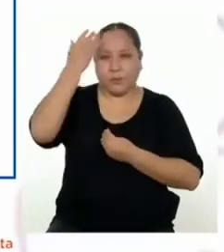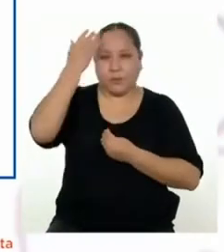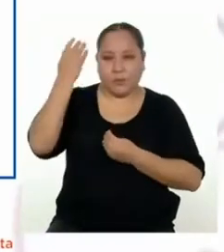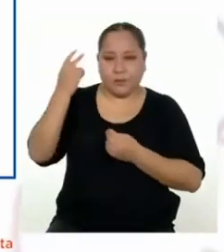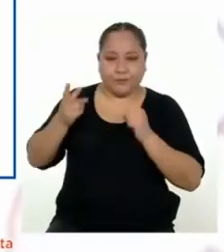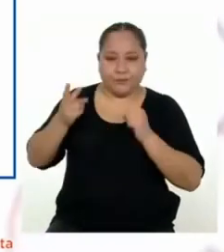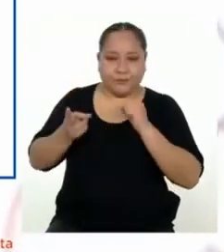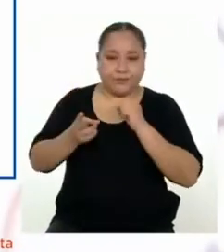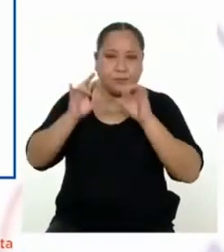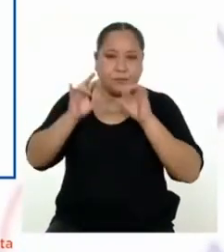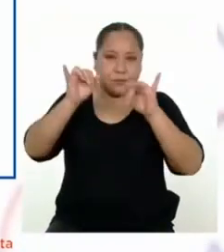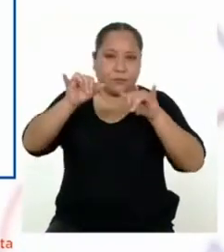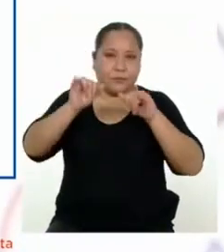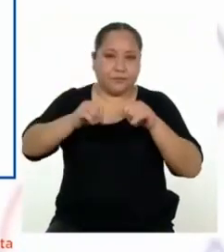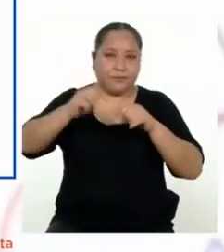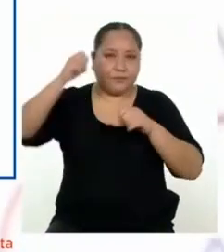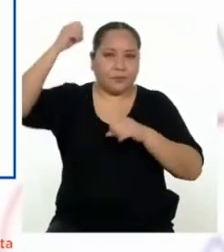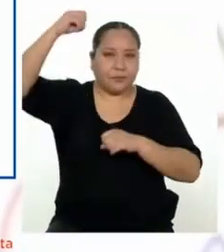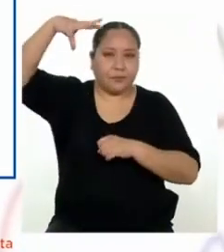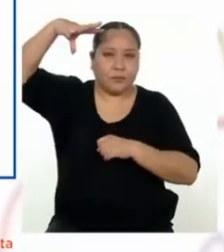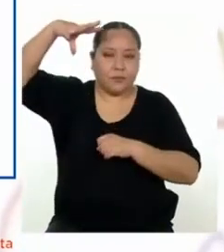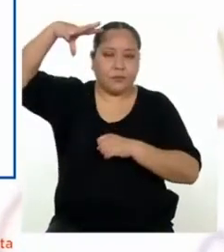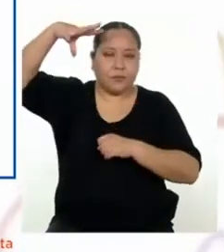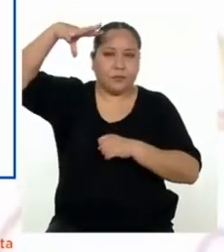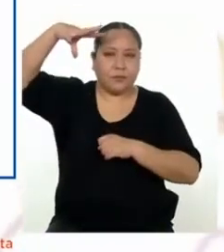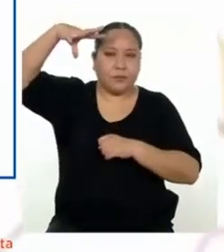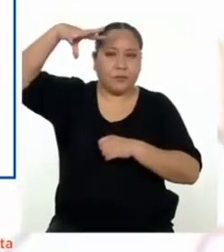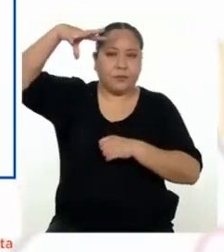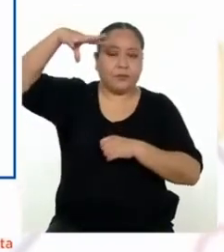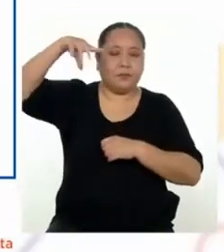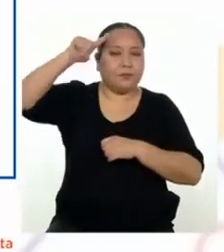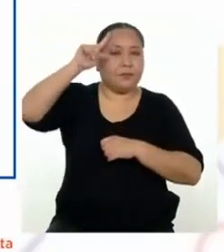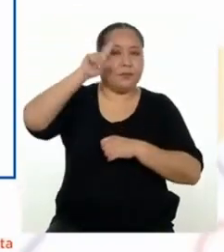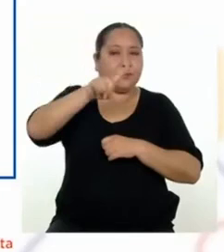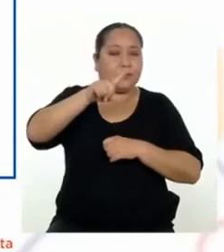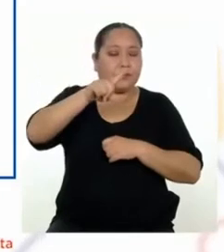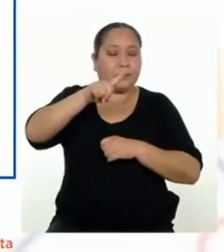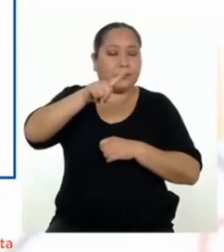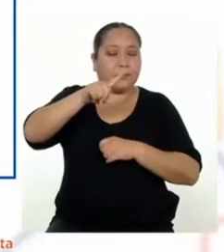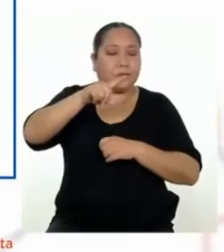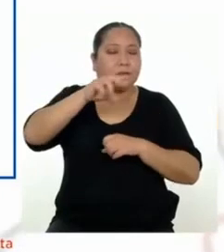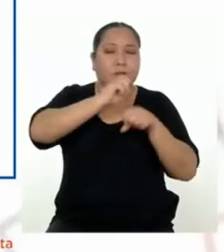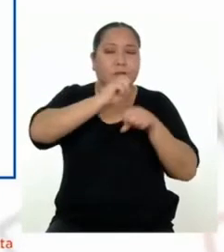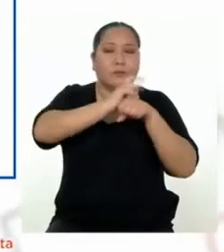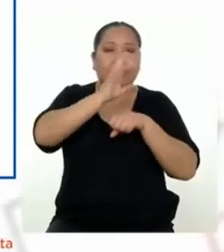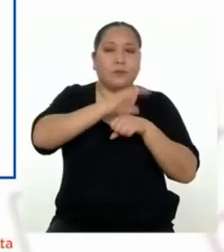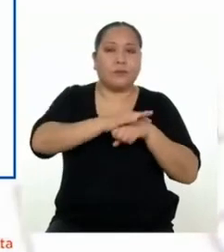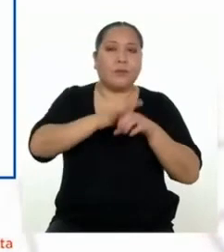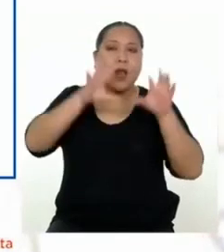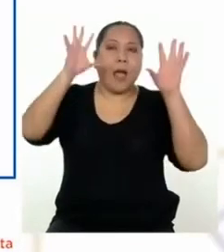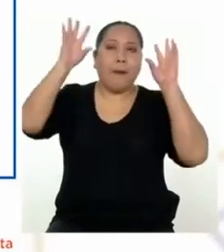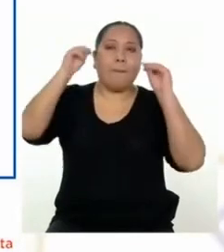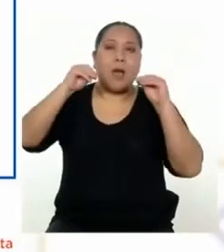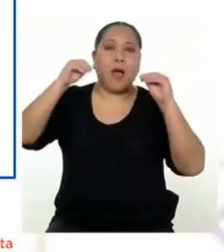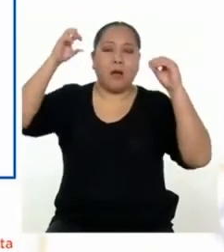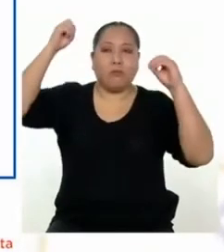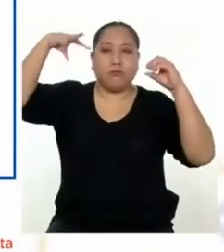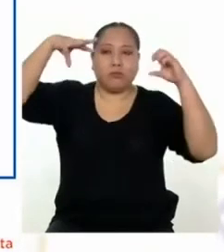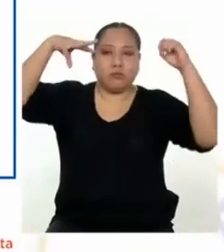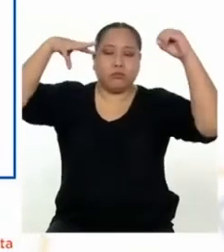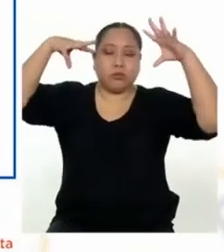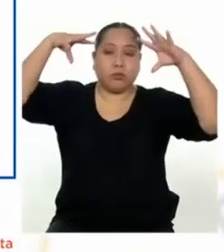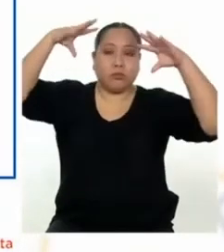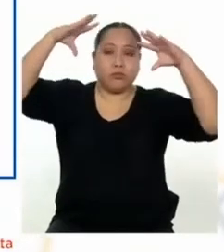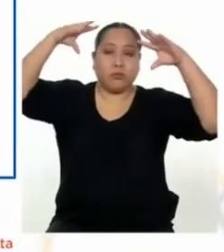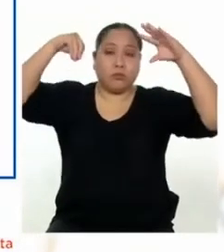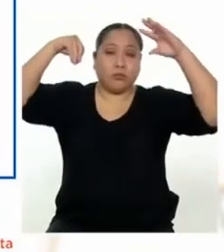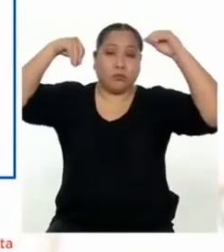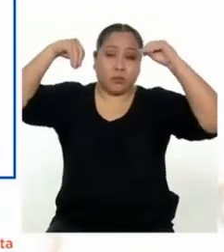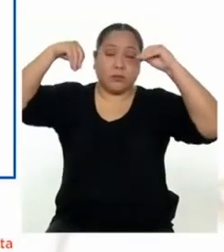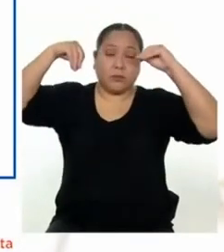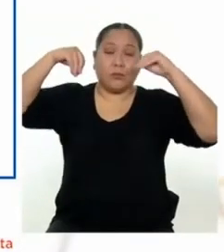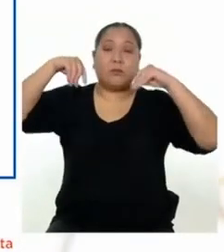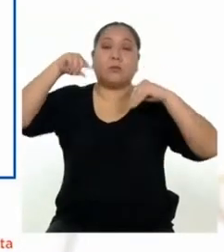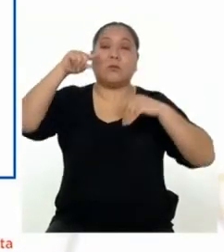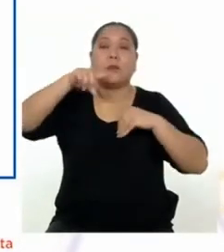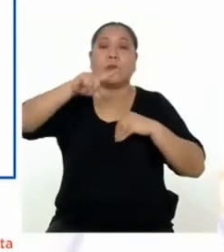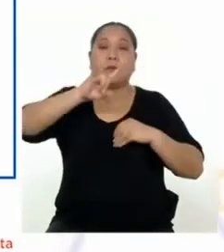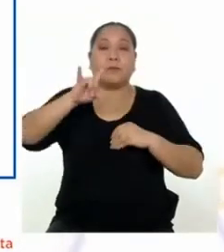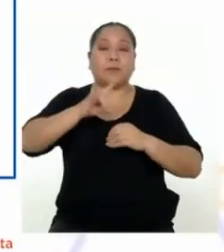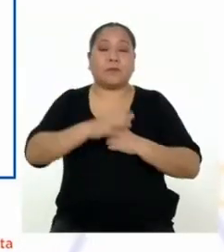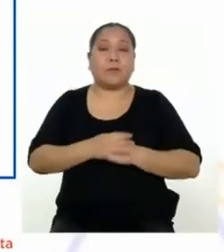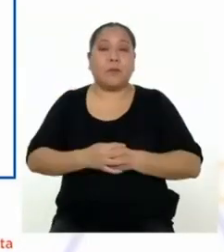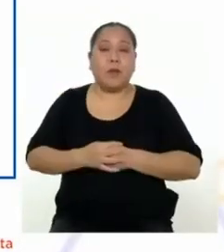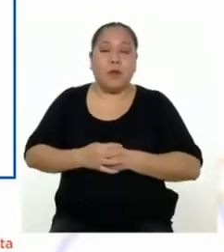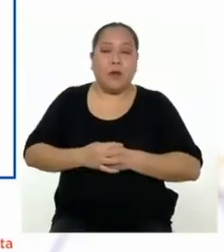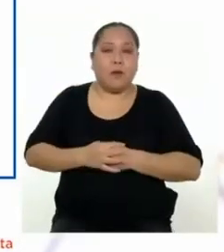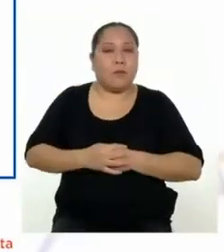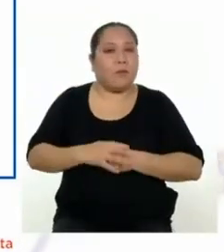prendida la luz cuando no la usamos. Entonces, una recomendación sería apagarla cuando no se utilice. Está bien esa.